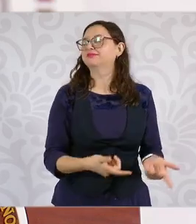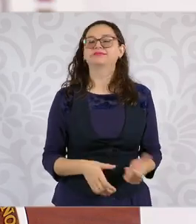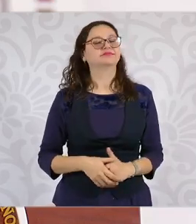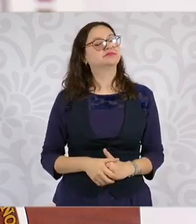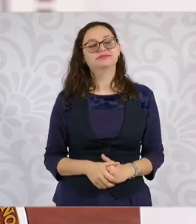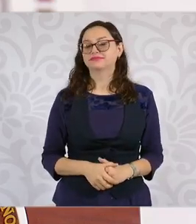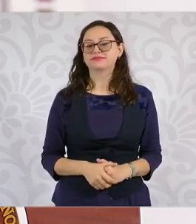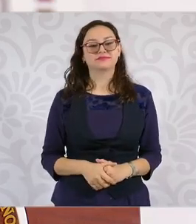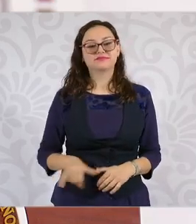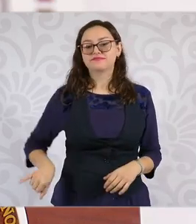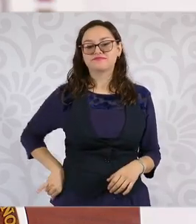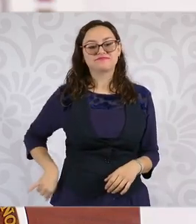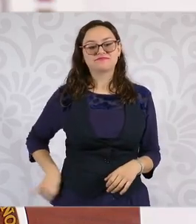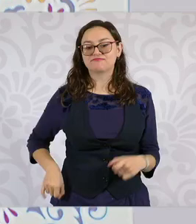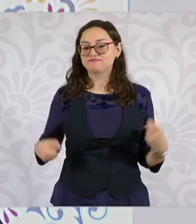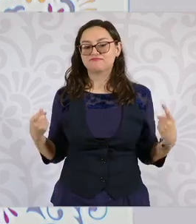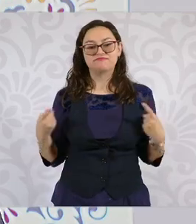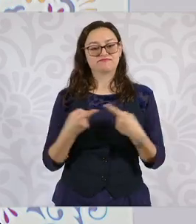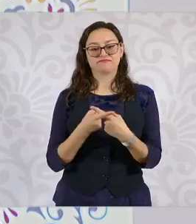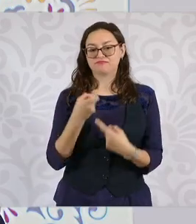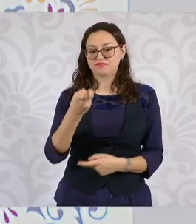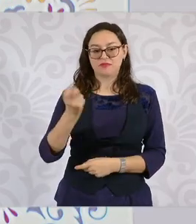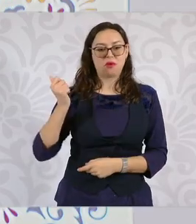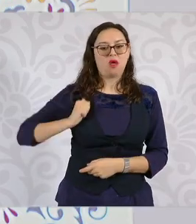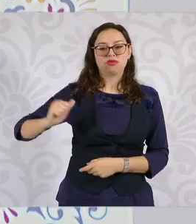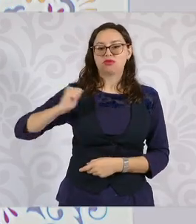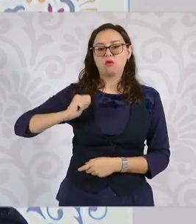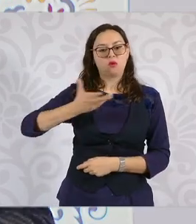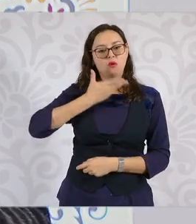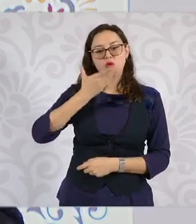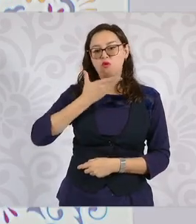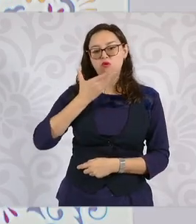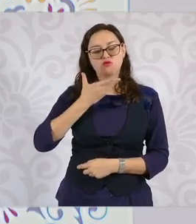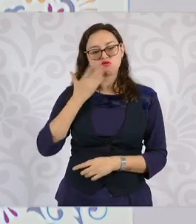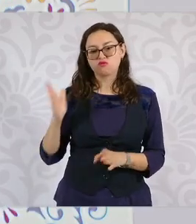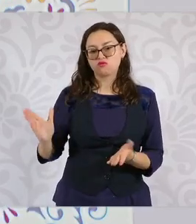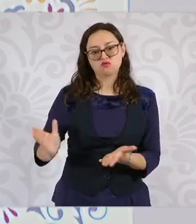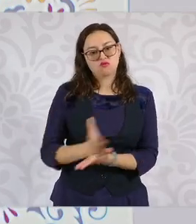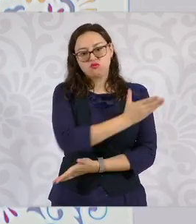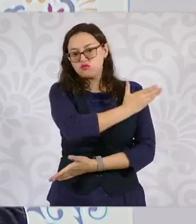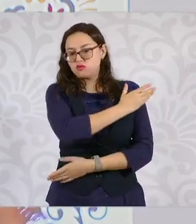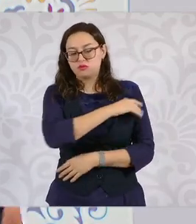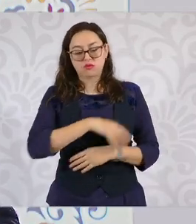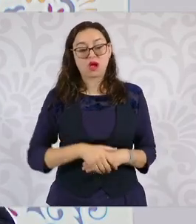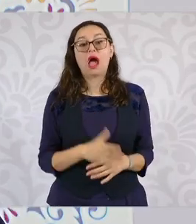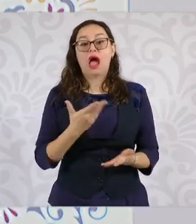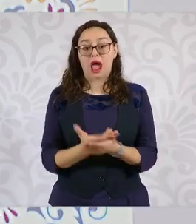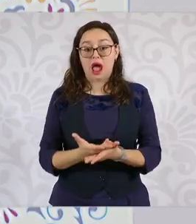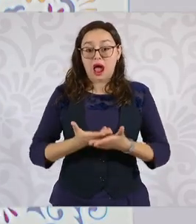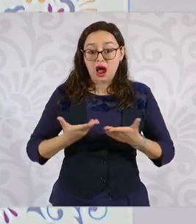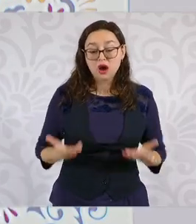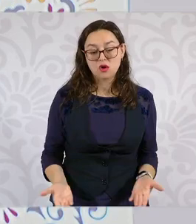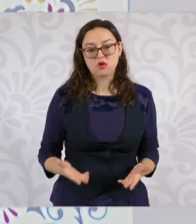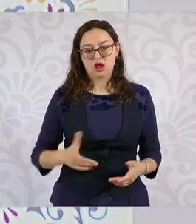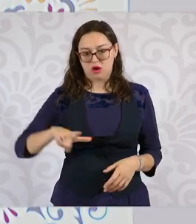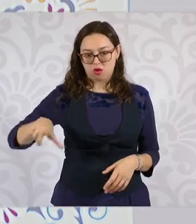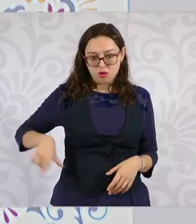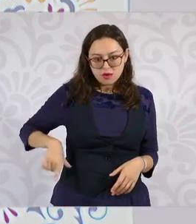Entonces, esos conflictos de interés quedaron en el pasado, eso es lo que llamamos la separación del poder político del poder